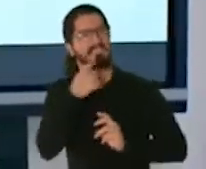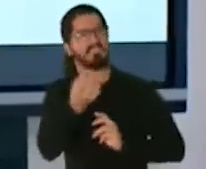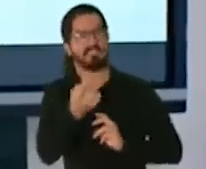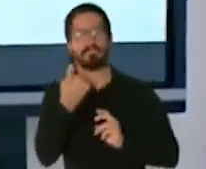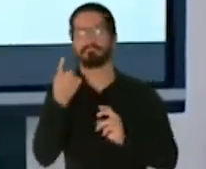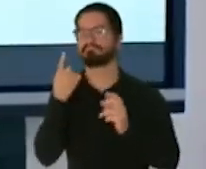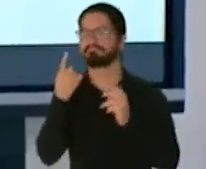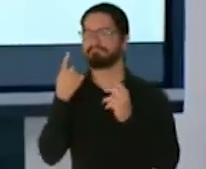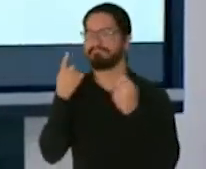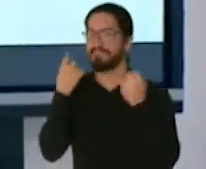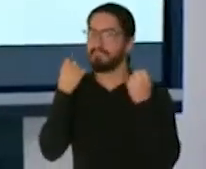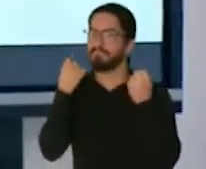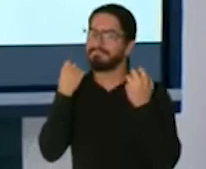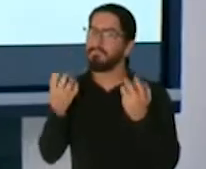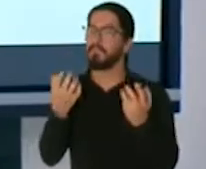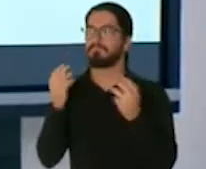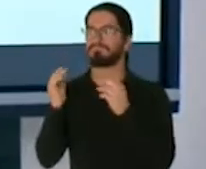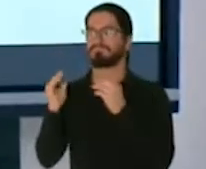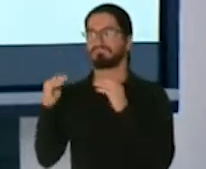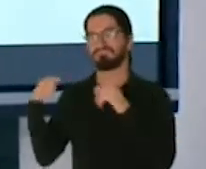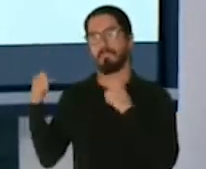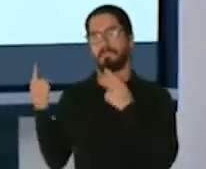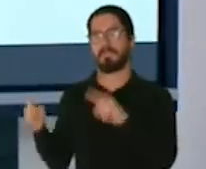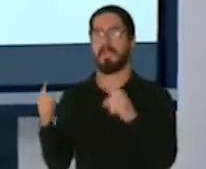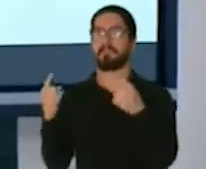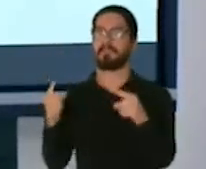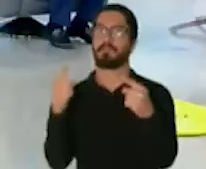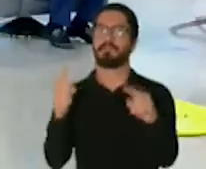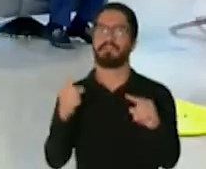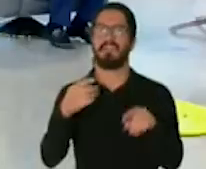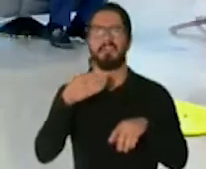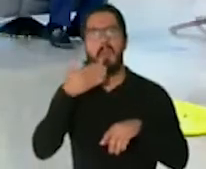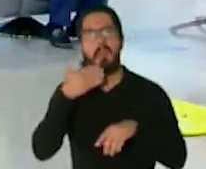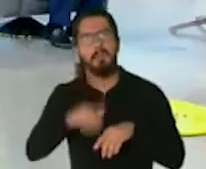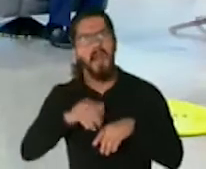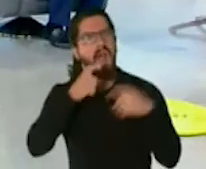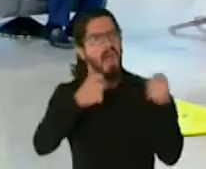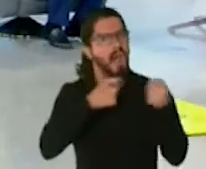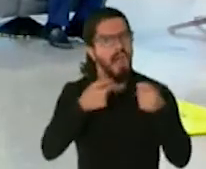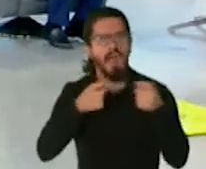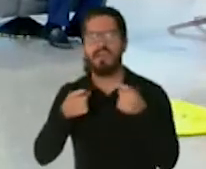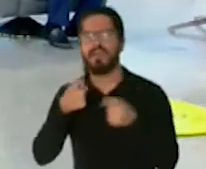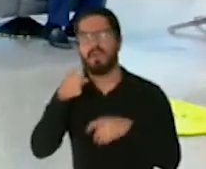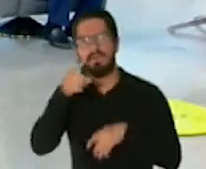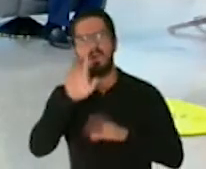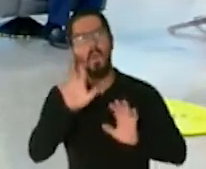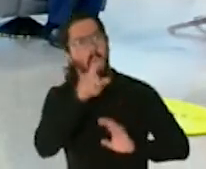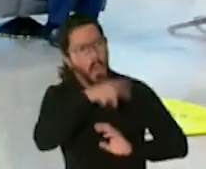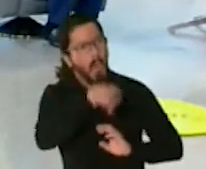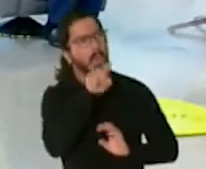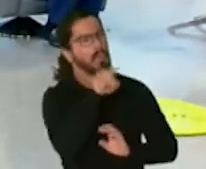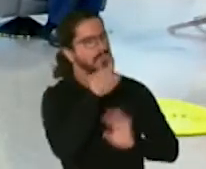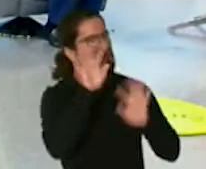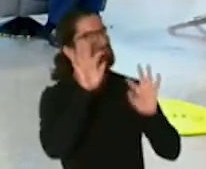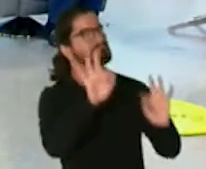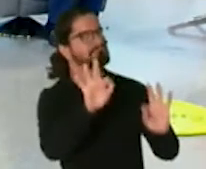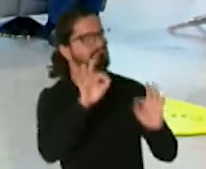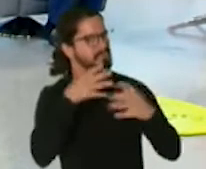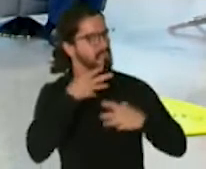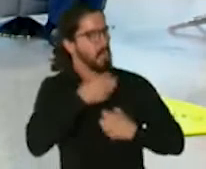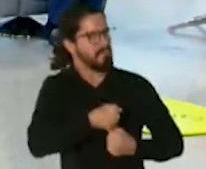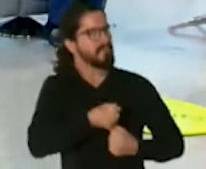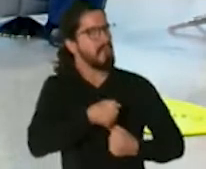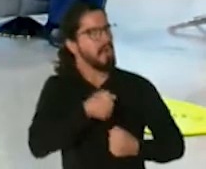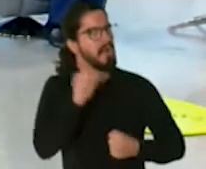decir, ¿verdad?, otra cosa, o que usted sí le va dar prioridad a que todo se cumpla, porque confía en los actores que están al frente de este proceso.